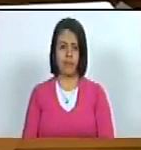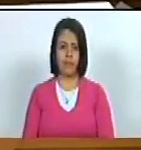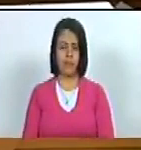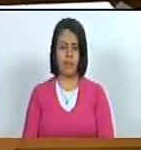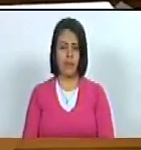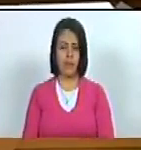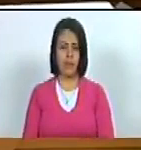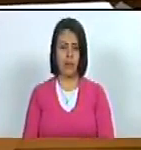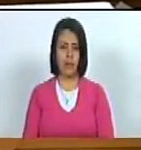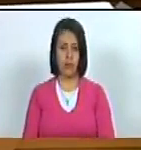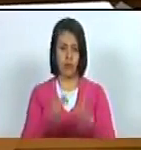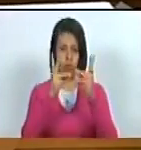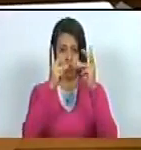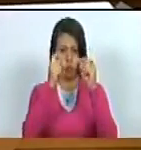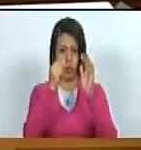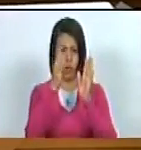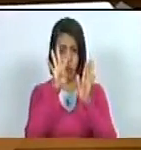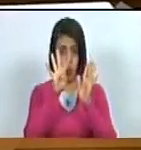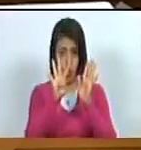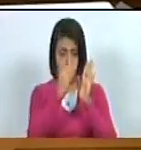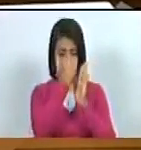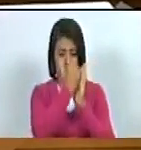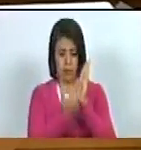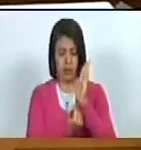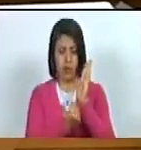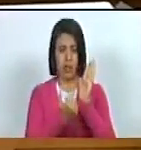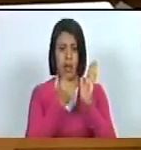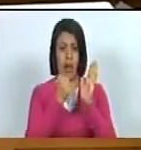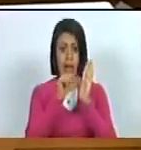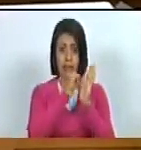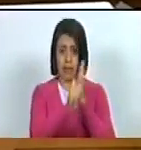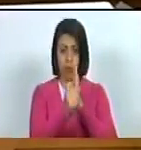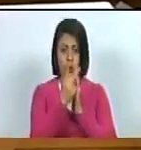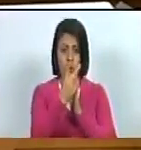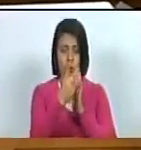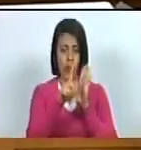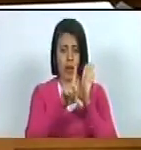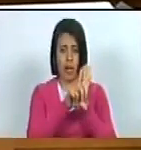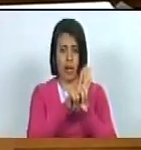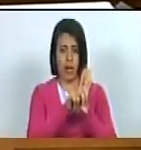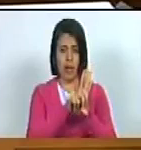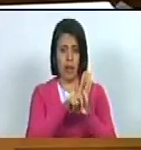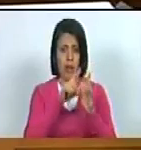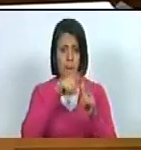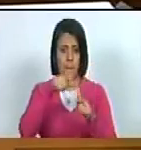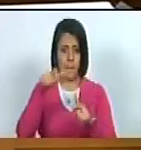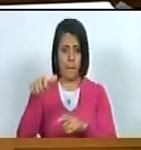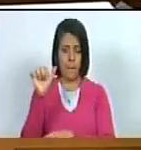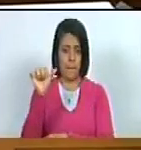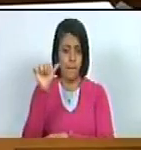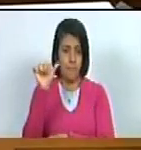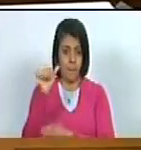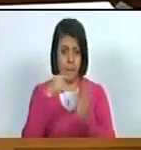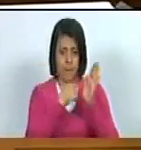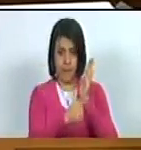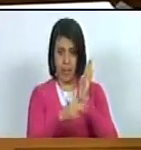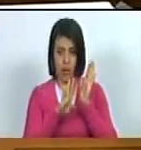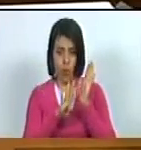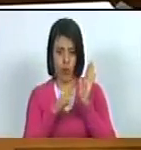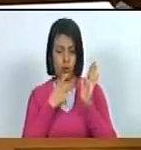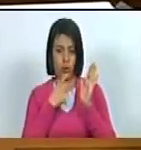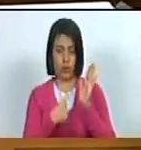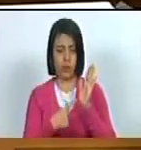en el numeral cuarto del artículo 2 de la ley de pacientes de personas con trastorno del espectro autista está